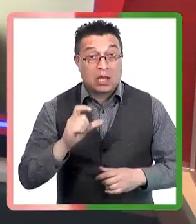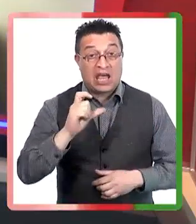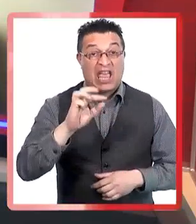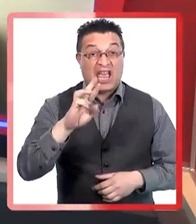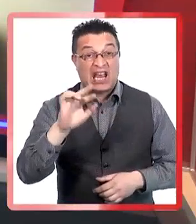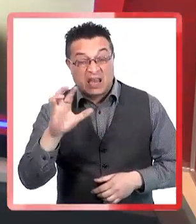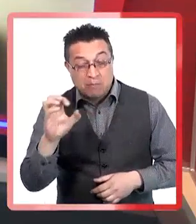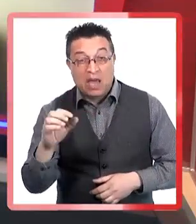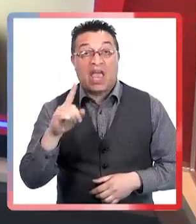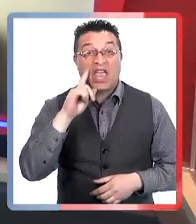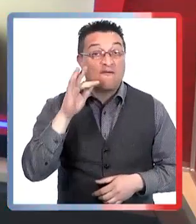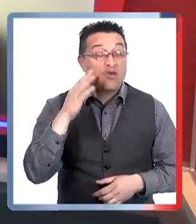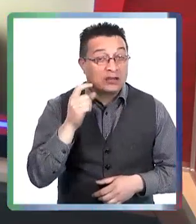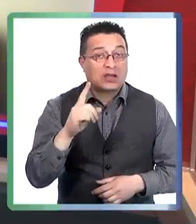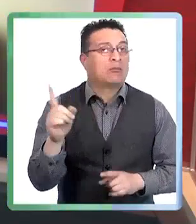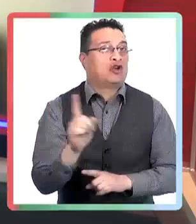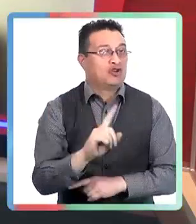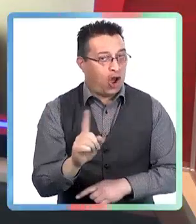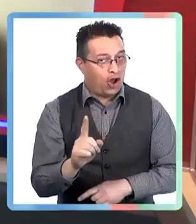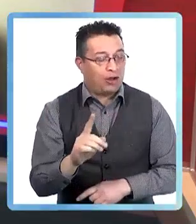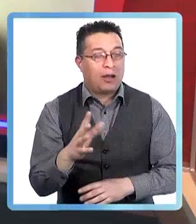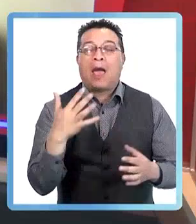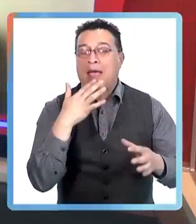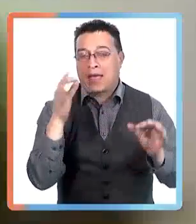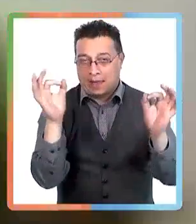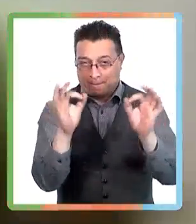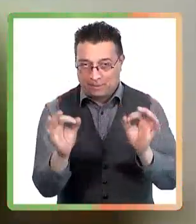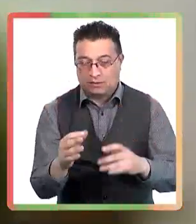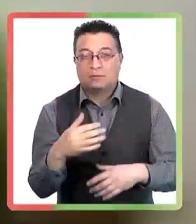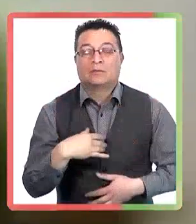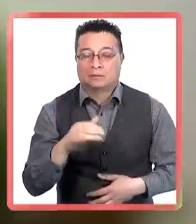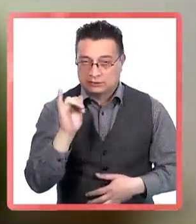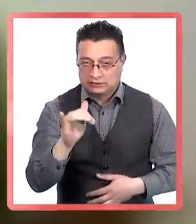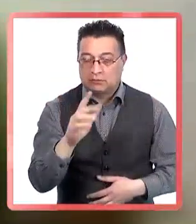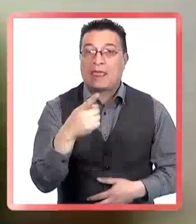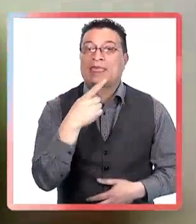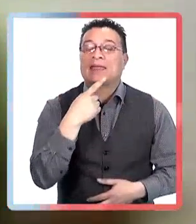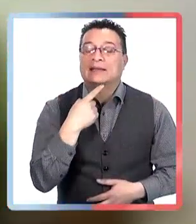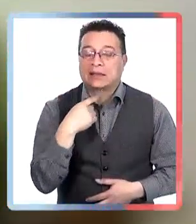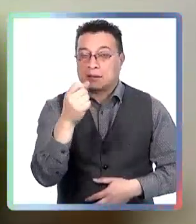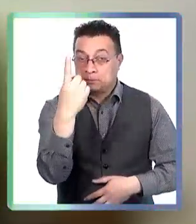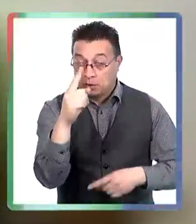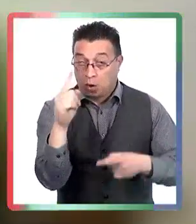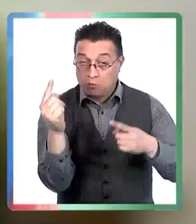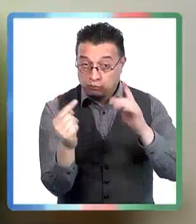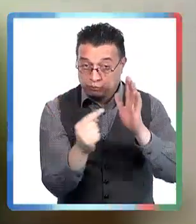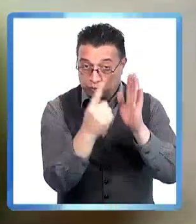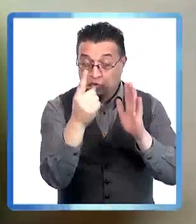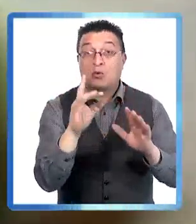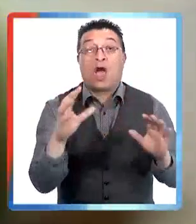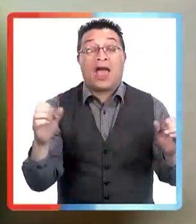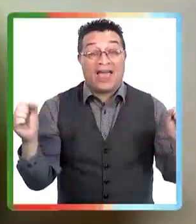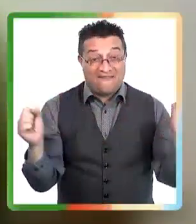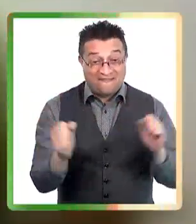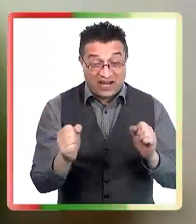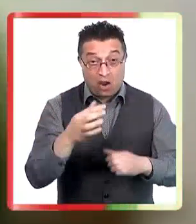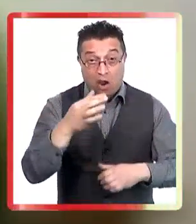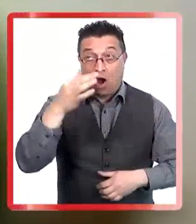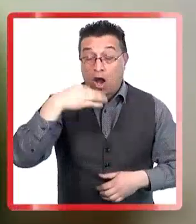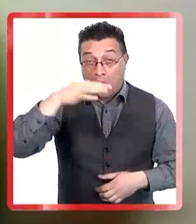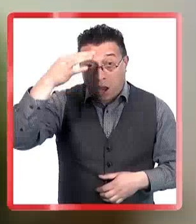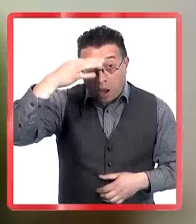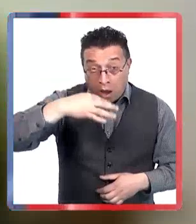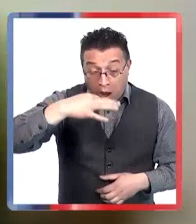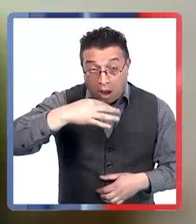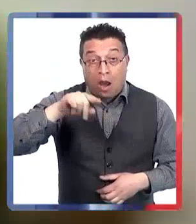una gripe, una influenza. Bueno, no es así. Explíquenos por favor, doctora. Muy interesante. El primer punto que quería aclarar. Si el frío enfermara por